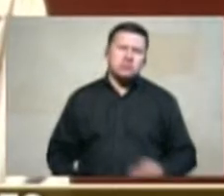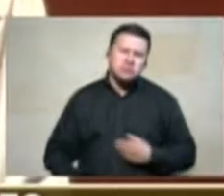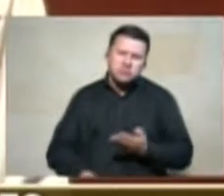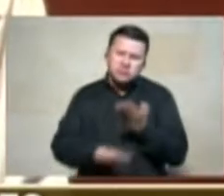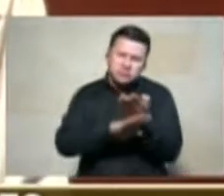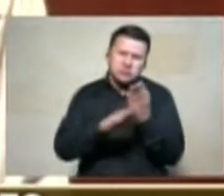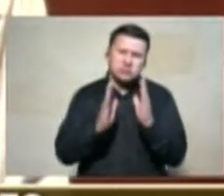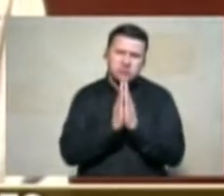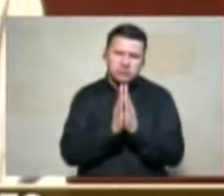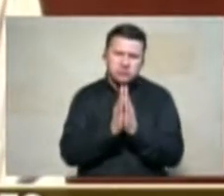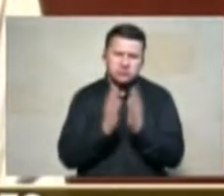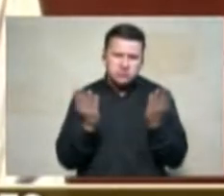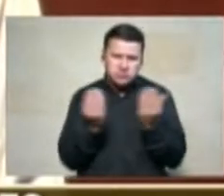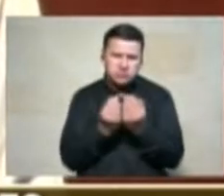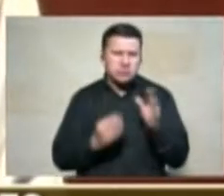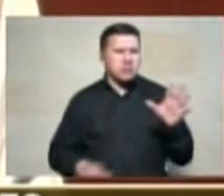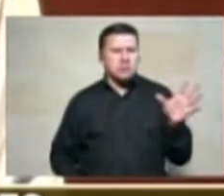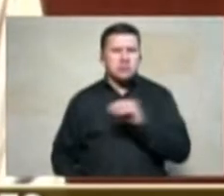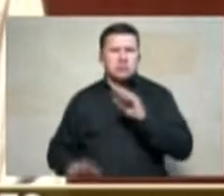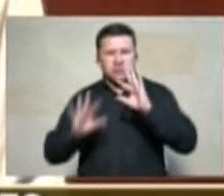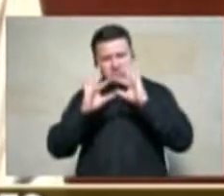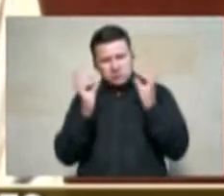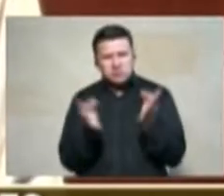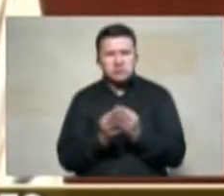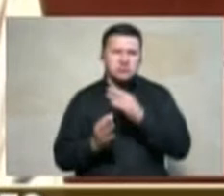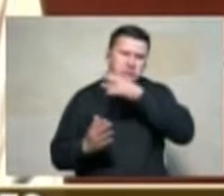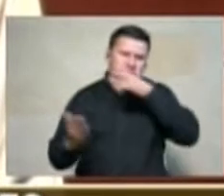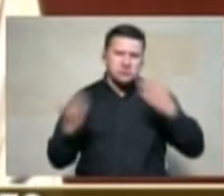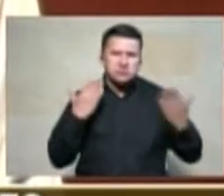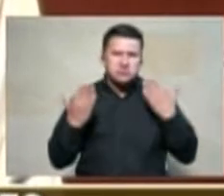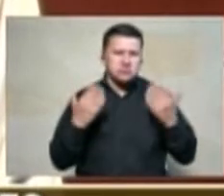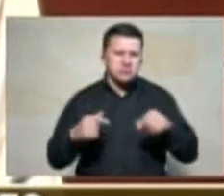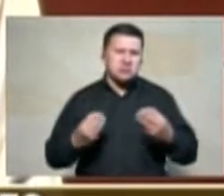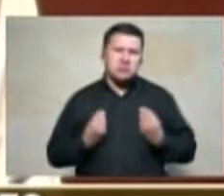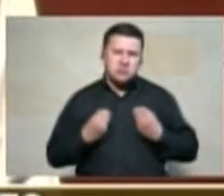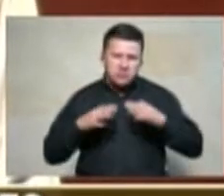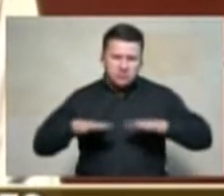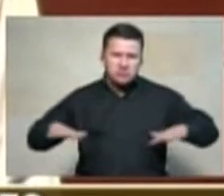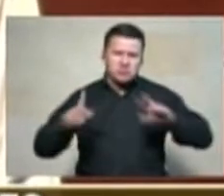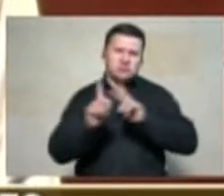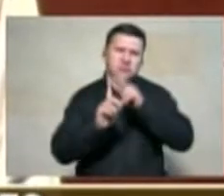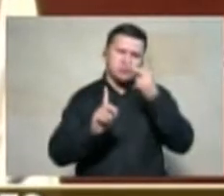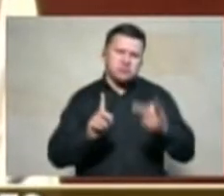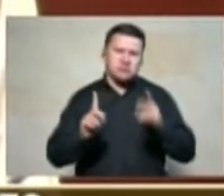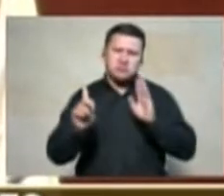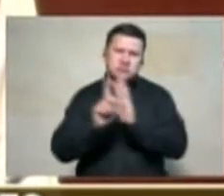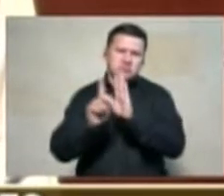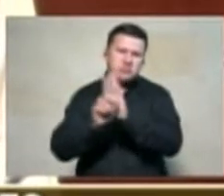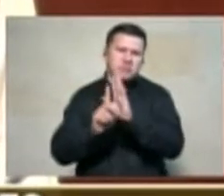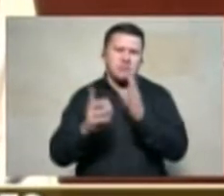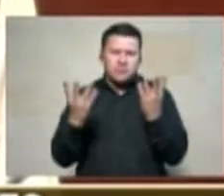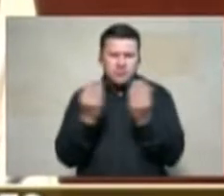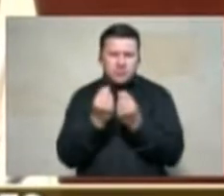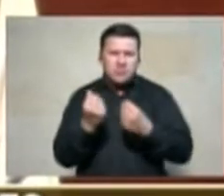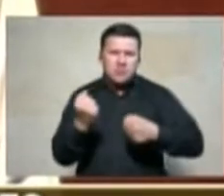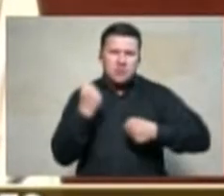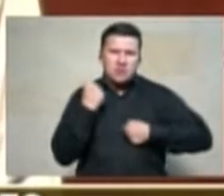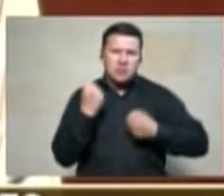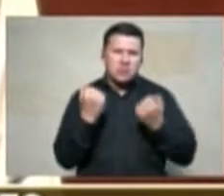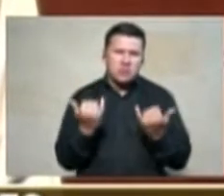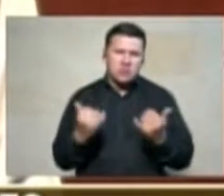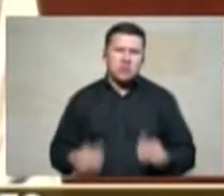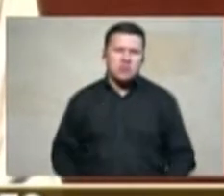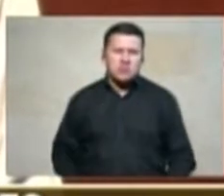exigimos en nombre de todas las familias campesinas que hemos sido víctimas del despojo de los grupos armados y de la ley